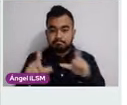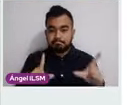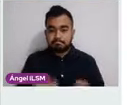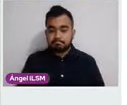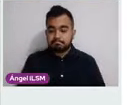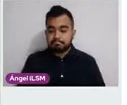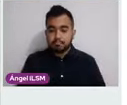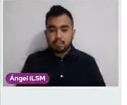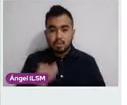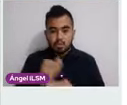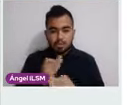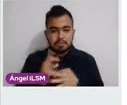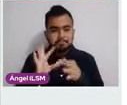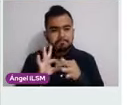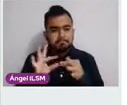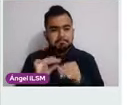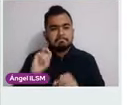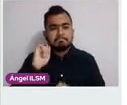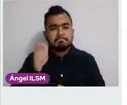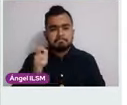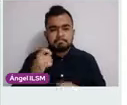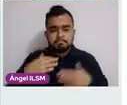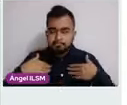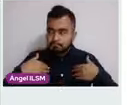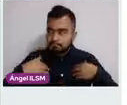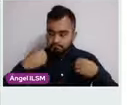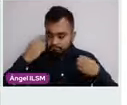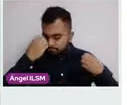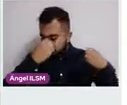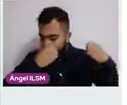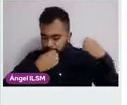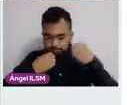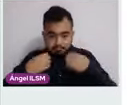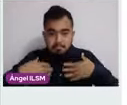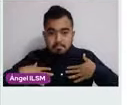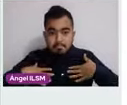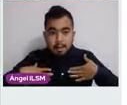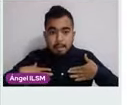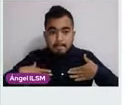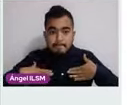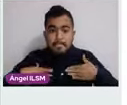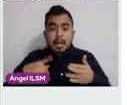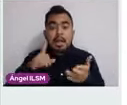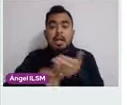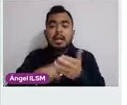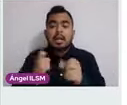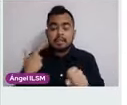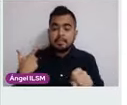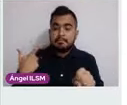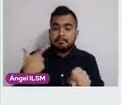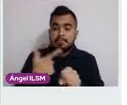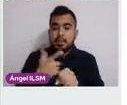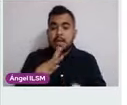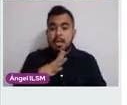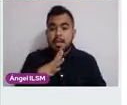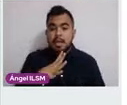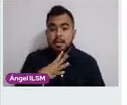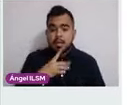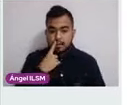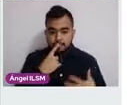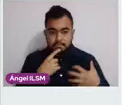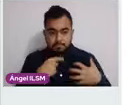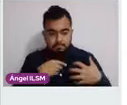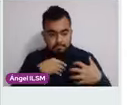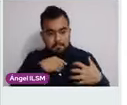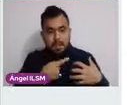Vamos a hablar un poco de la anatomía de la mama. Esta va a ser una estructura que se va a encontrar en pared torácica anterior. Va